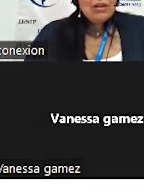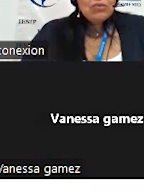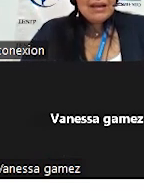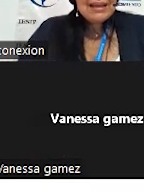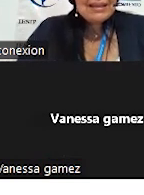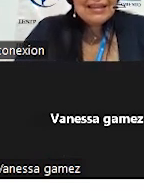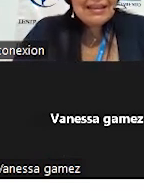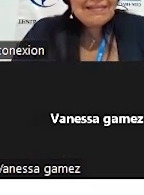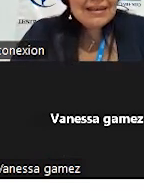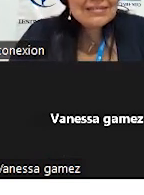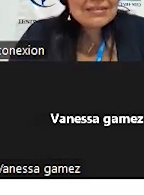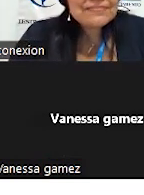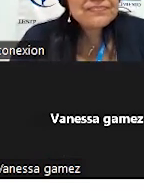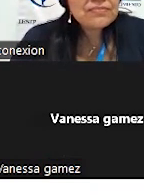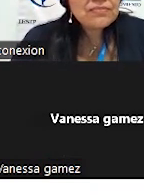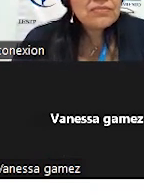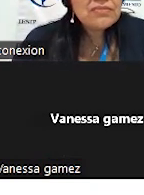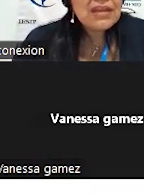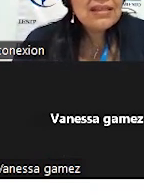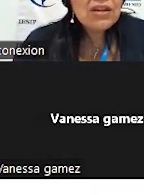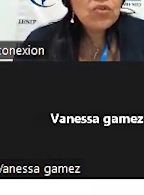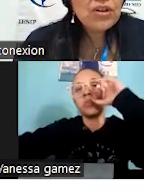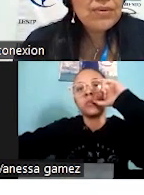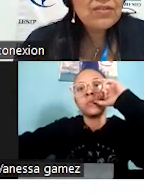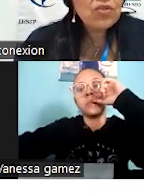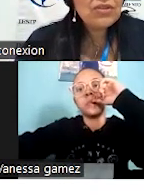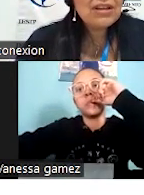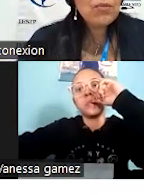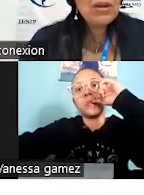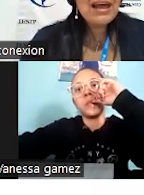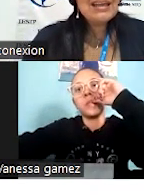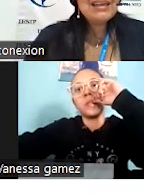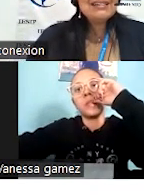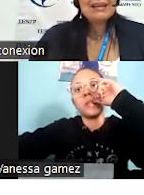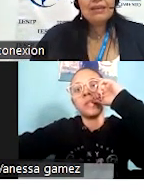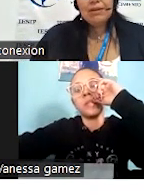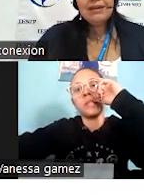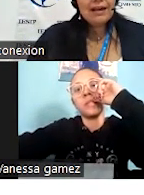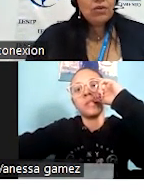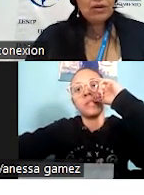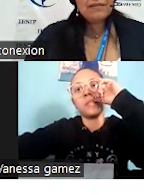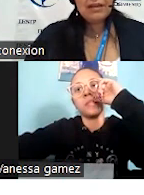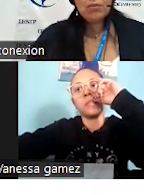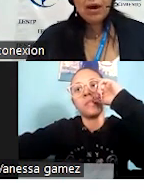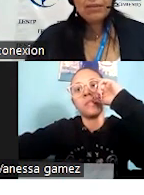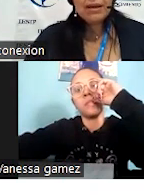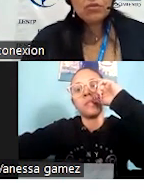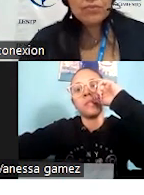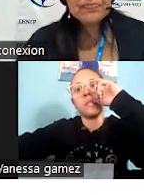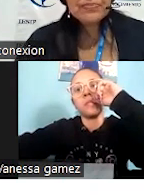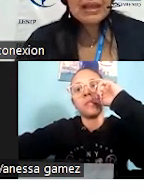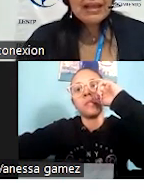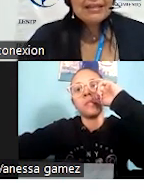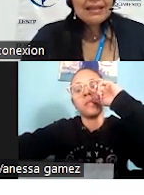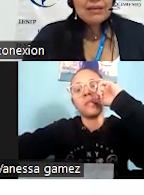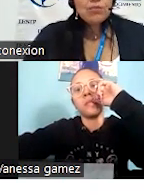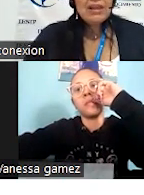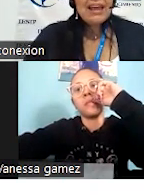Hay algunas características de los servicios. Tenemos la intangibilidad, lo que seguíamos hablando,